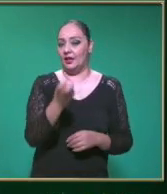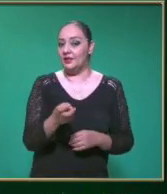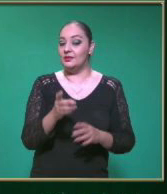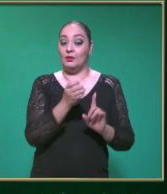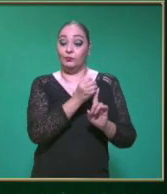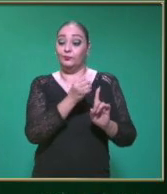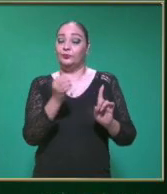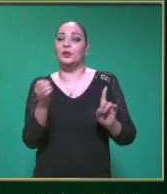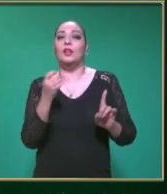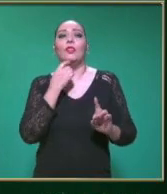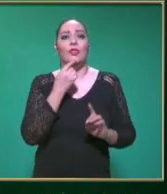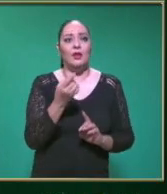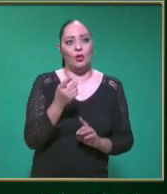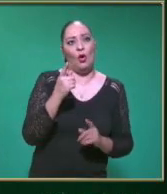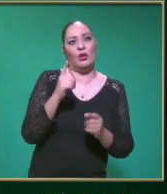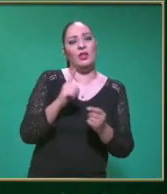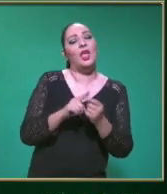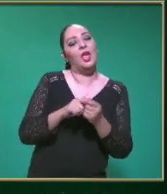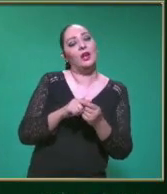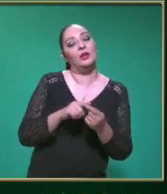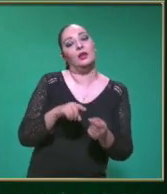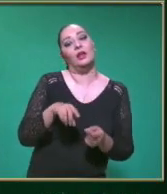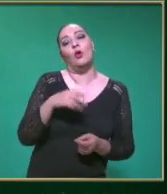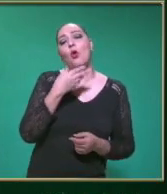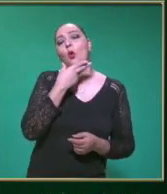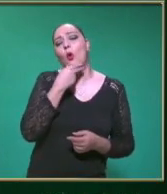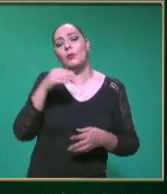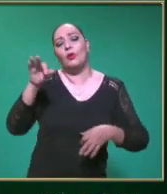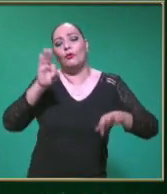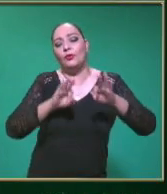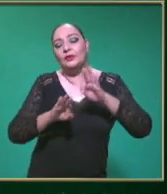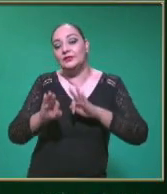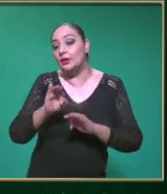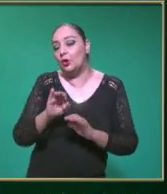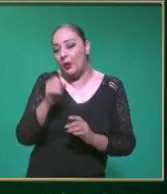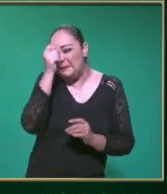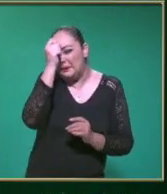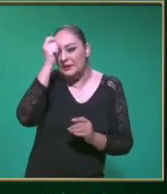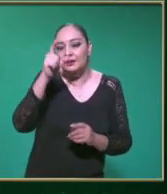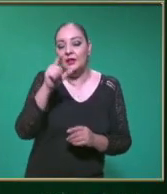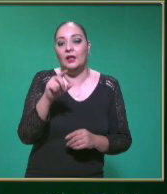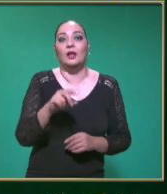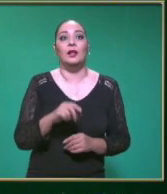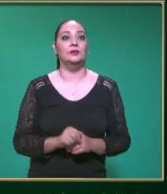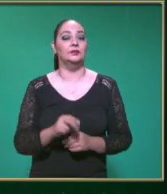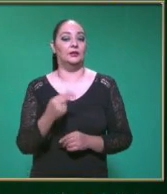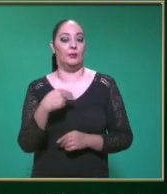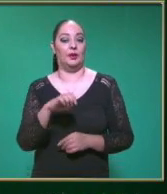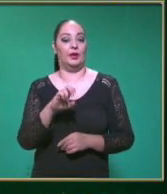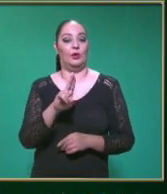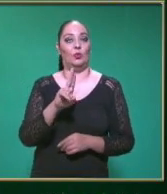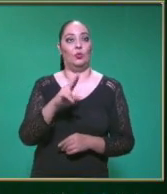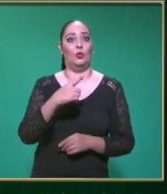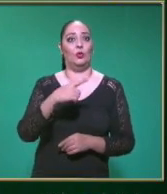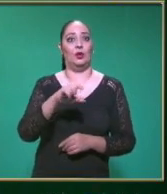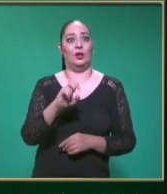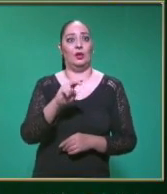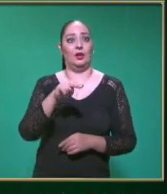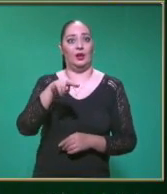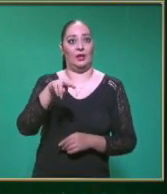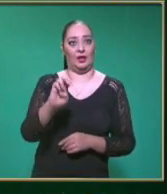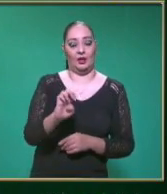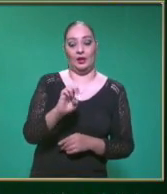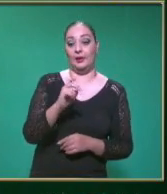Fue del físico nuclear del pionero En física nuclear húngaro Este, Wingler